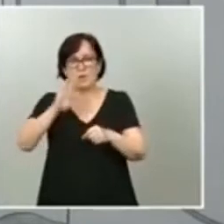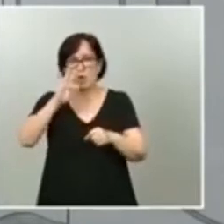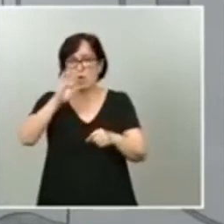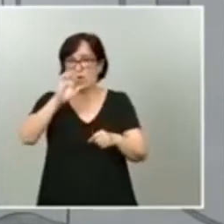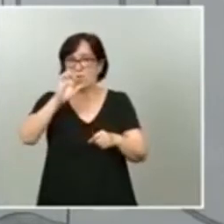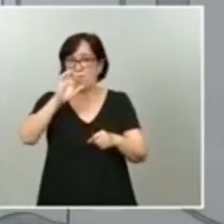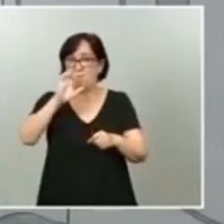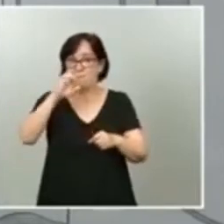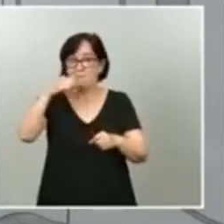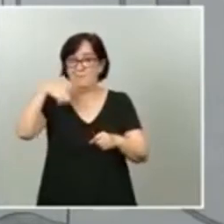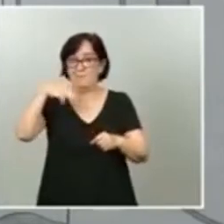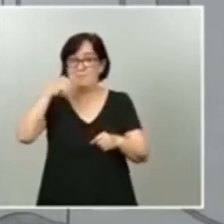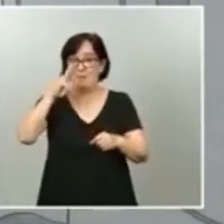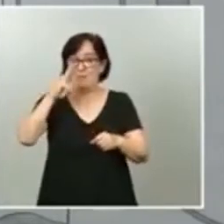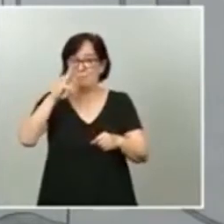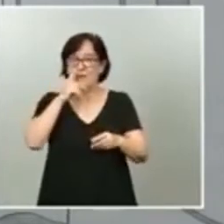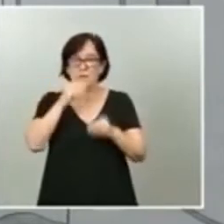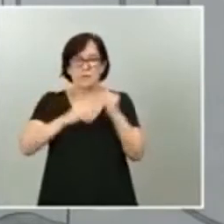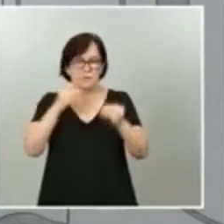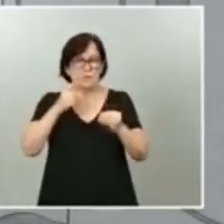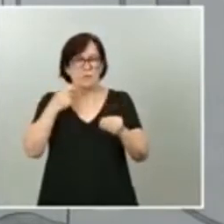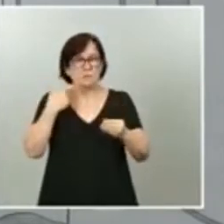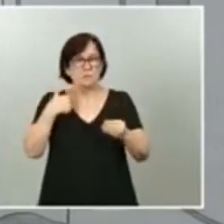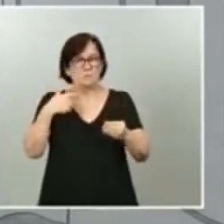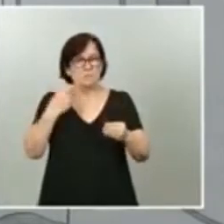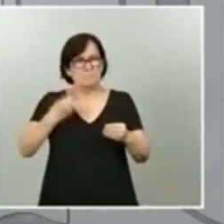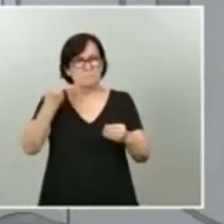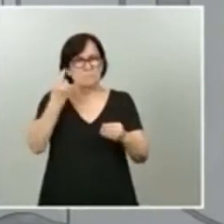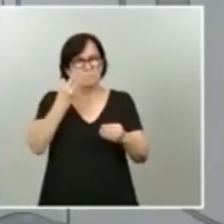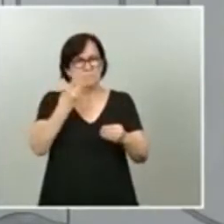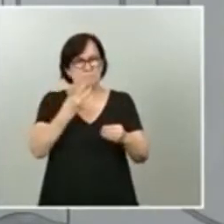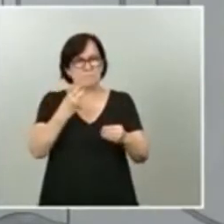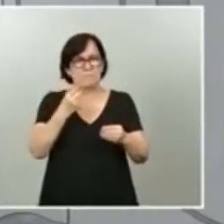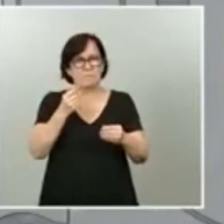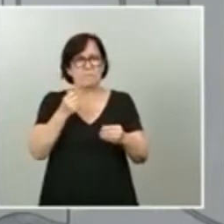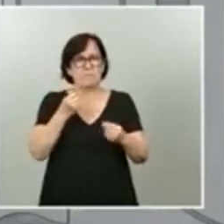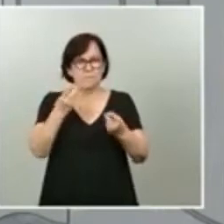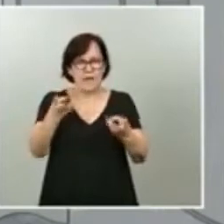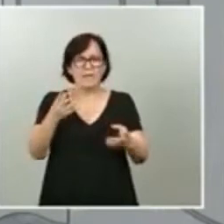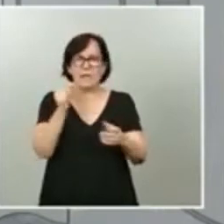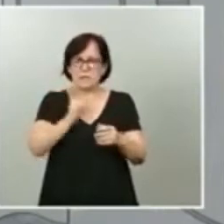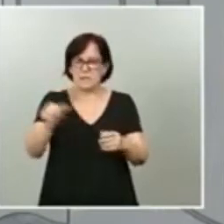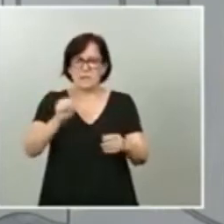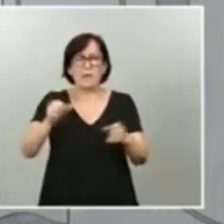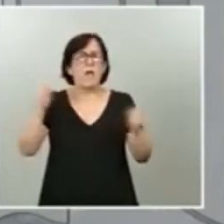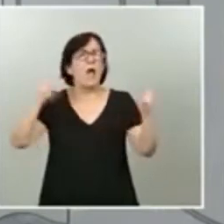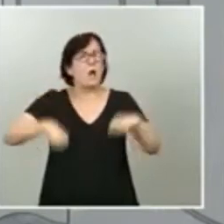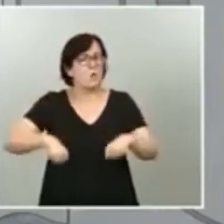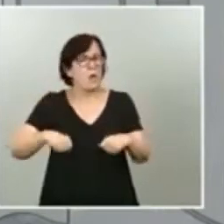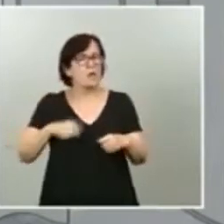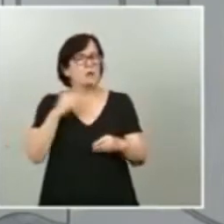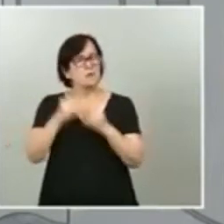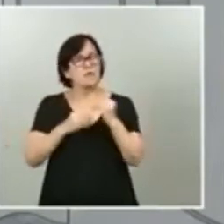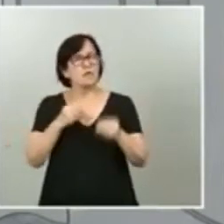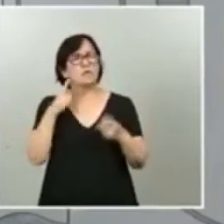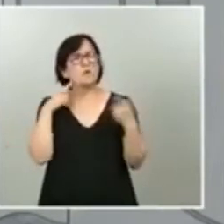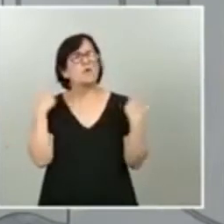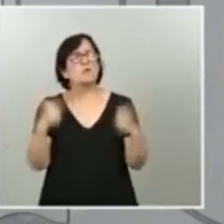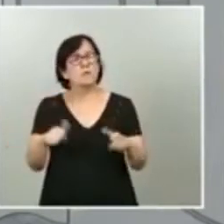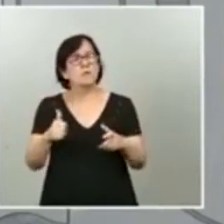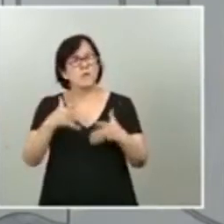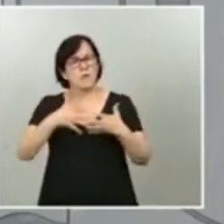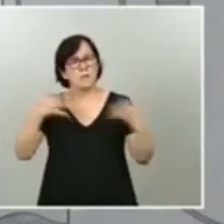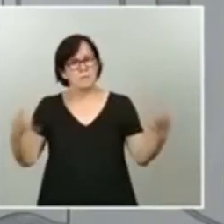interlocutora durante varias semanas para intentar llegar a un acuerdo que abarca un sector más amplio que el de la